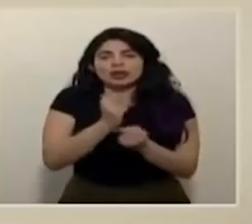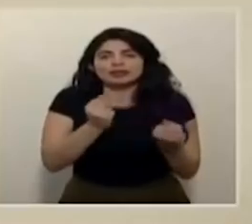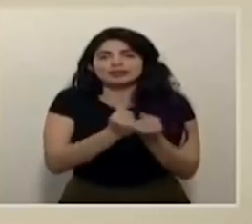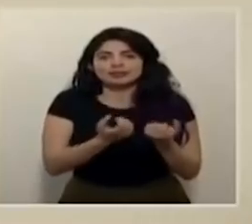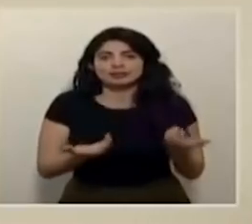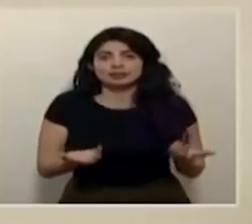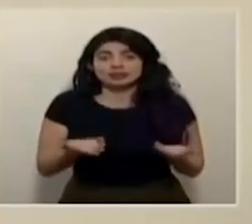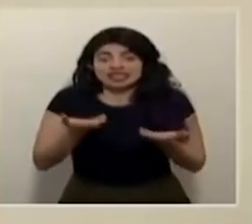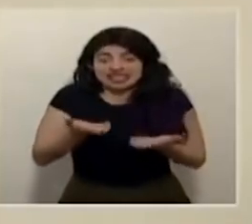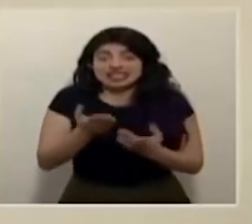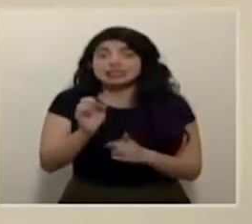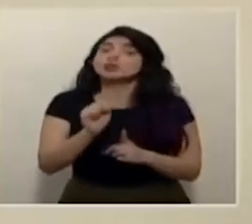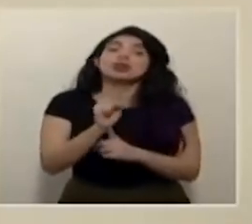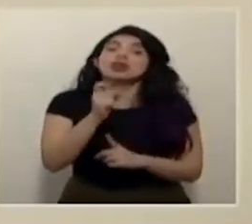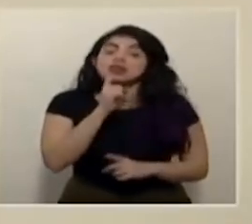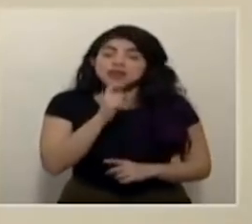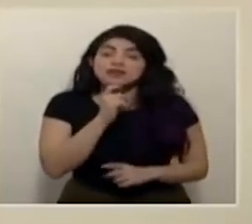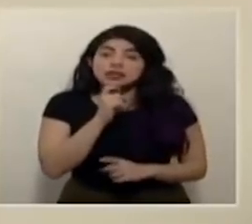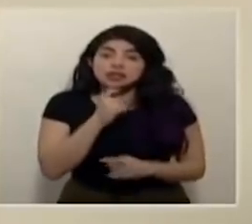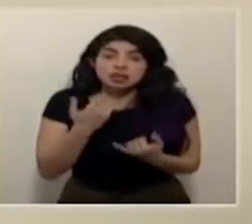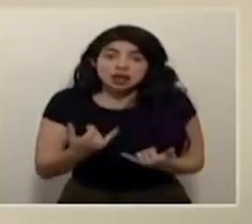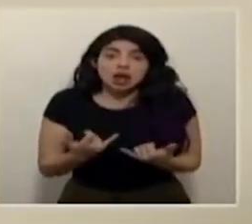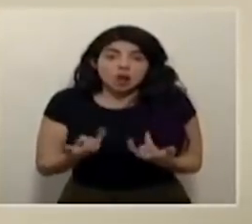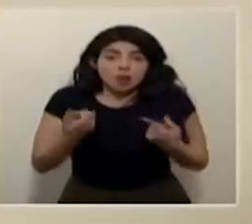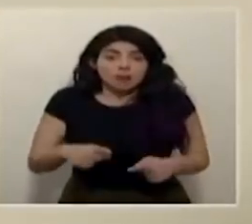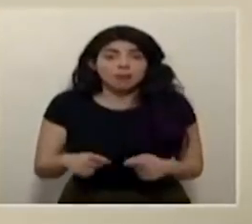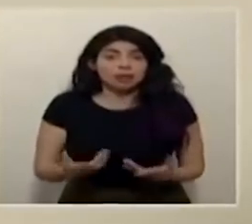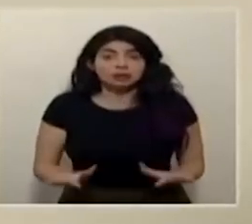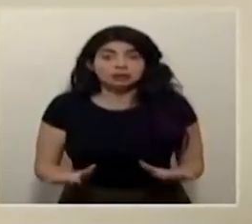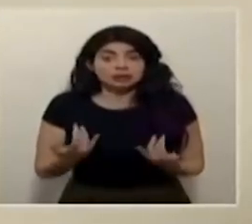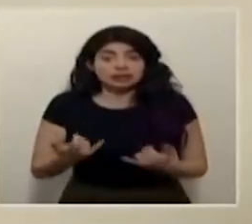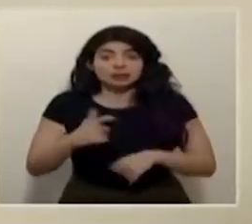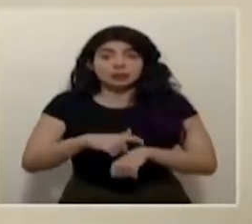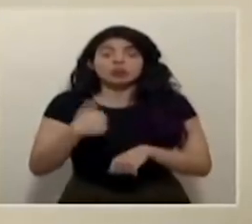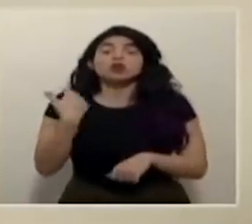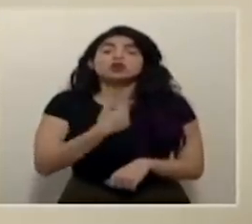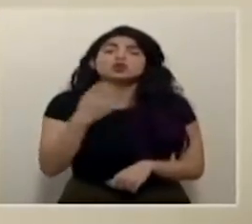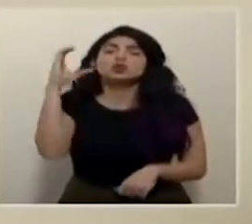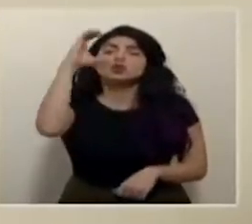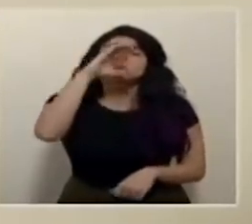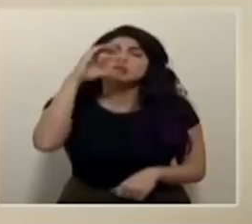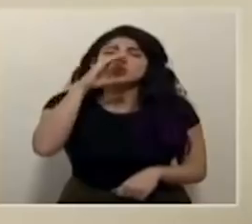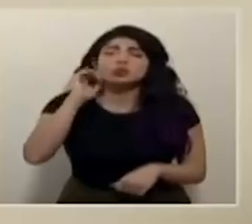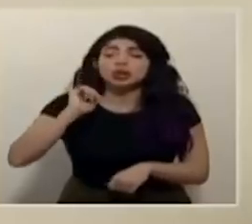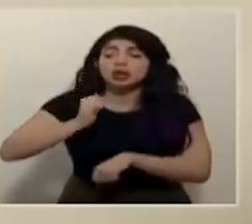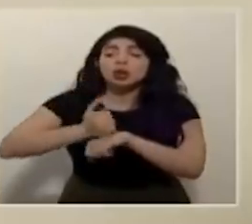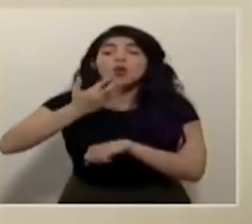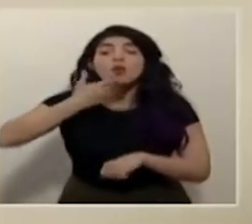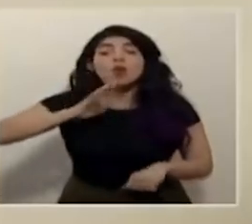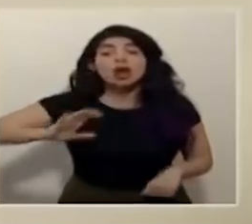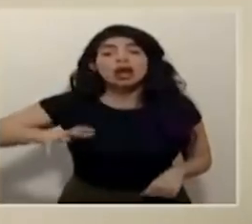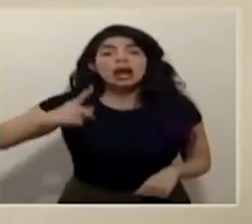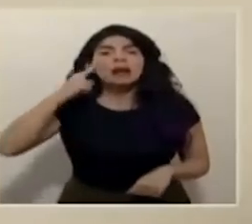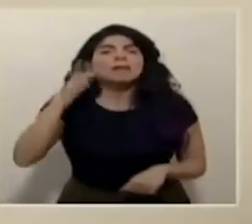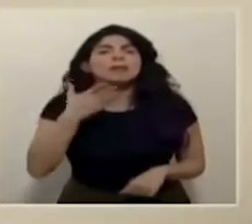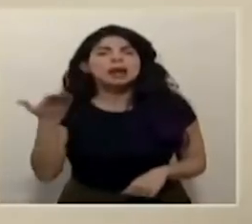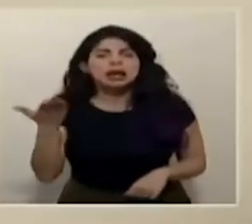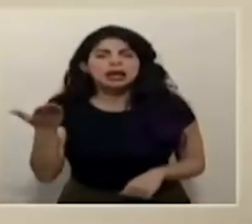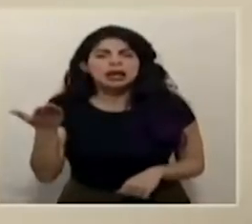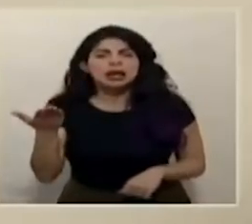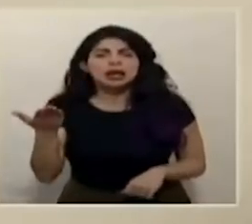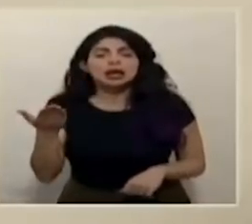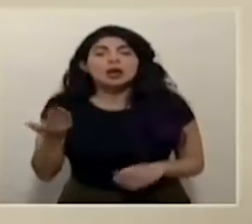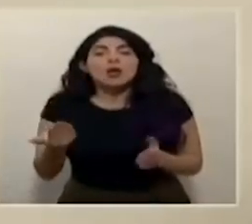y esta es situación tan difícil tan crítica que estamos viviendo en estos momentos más bien lo que buscamos es con alerta naranja que las